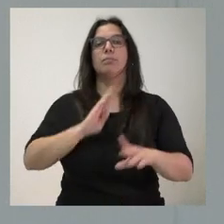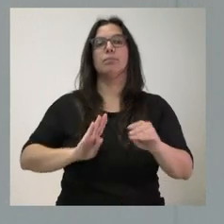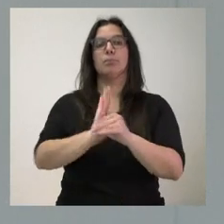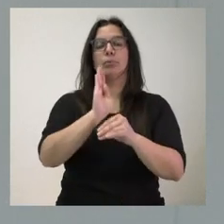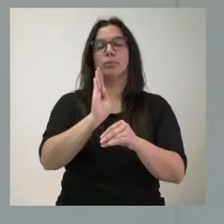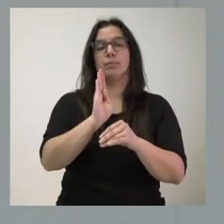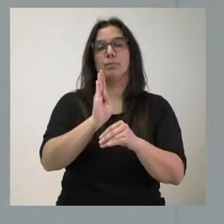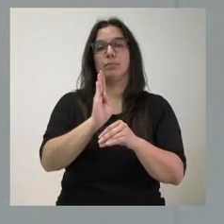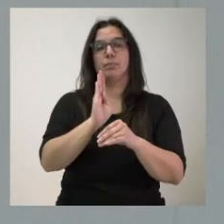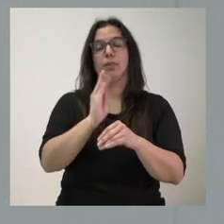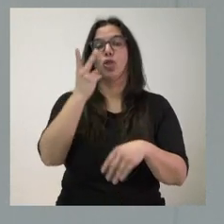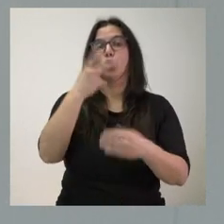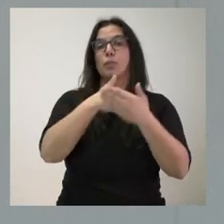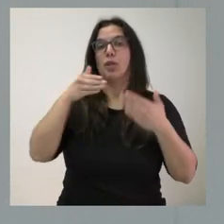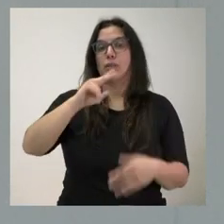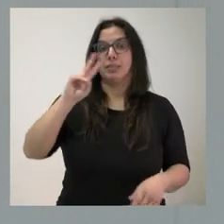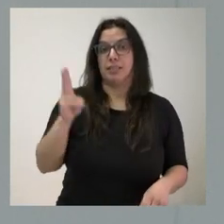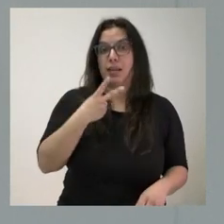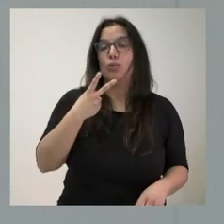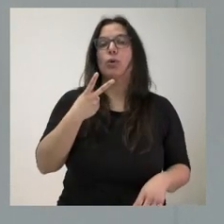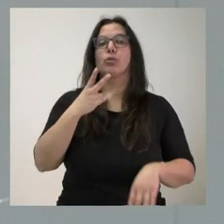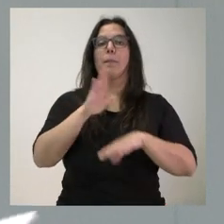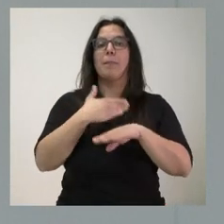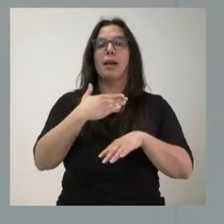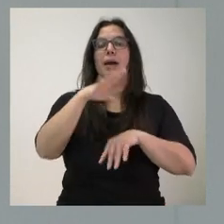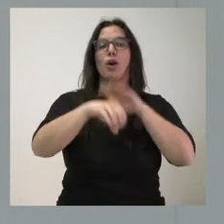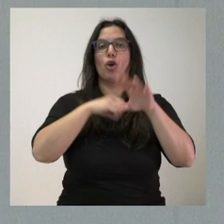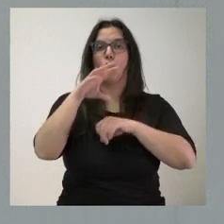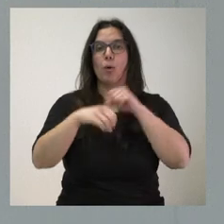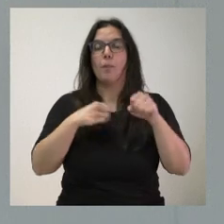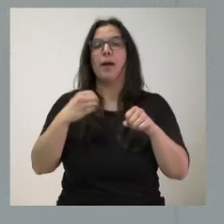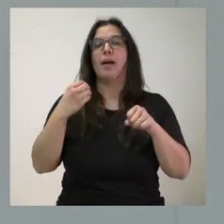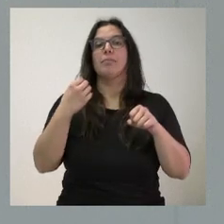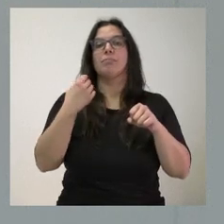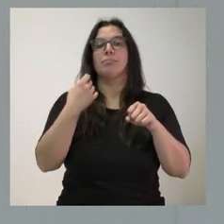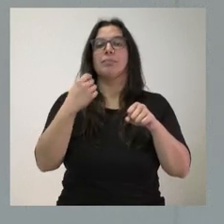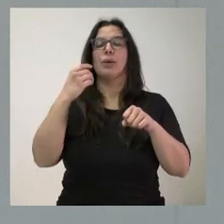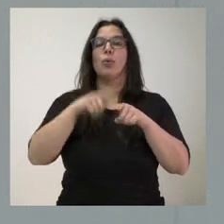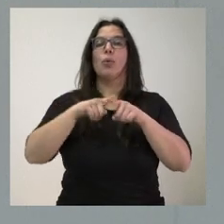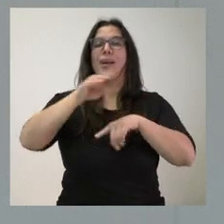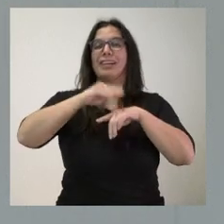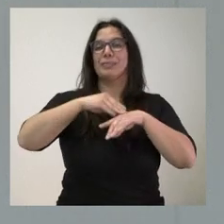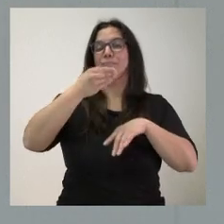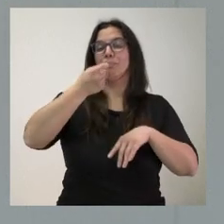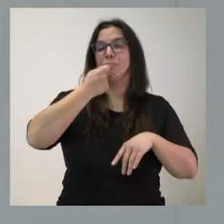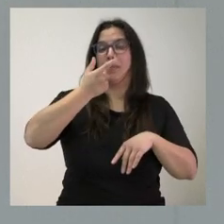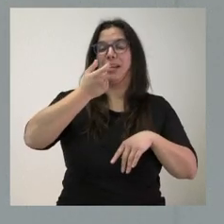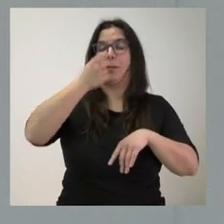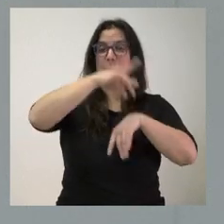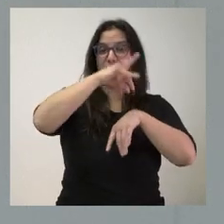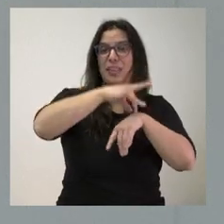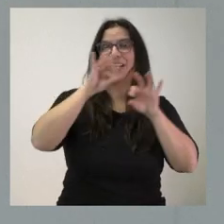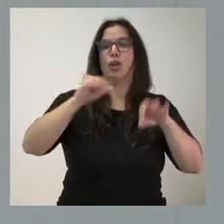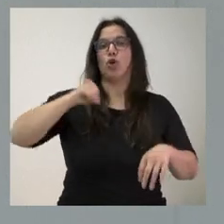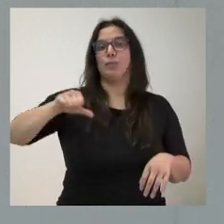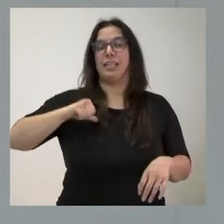dos millones de euros para suministro de gases medicinales en el Hospital Universitario de Salamanca. En